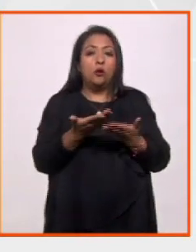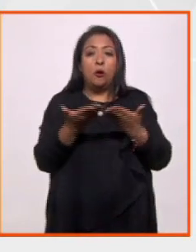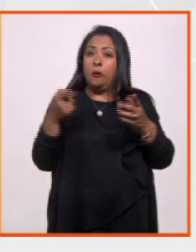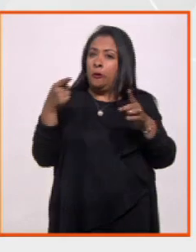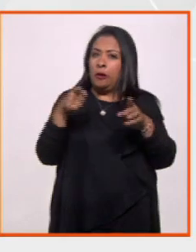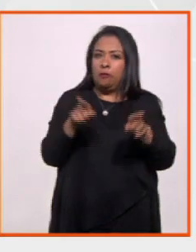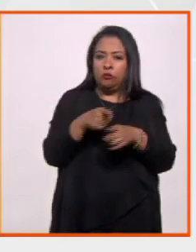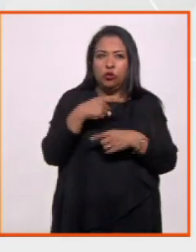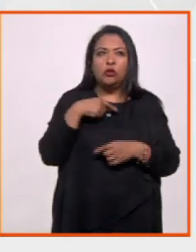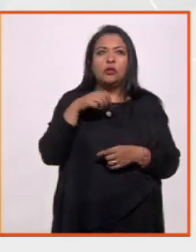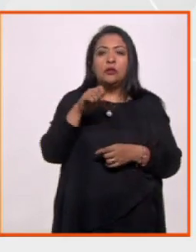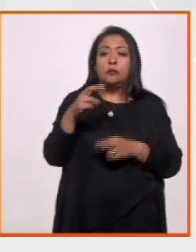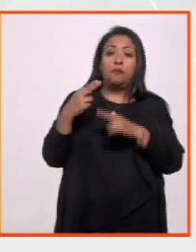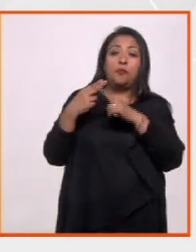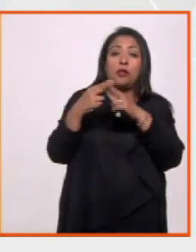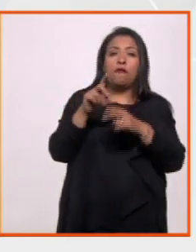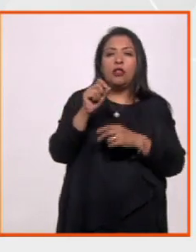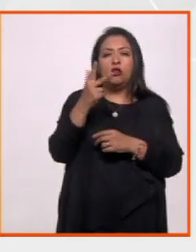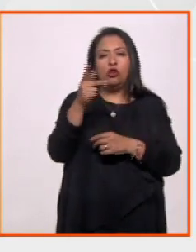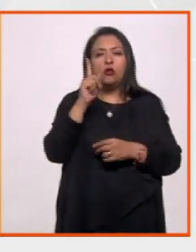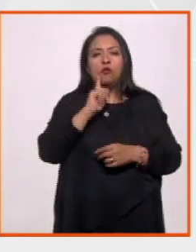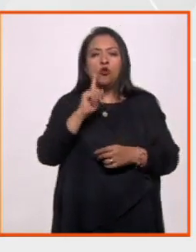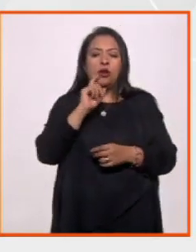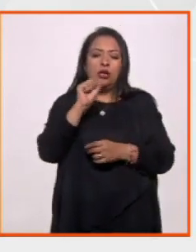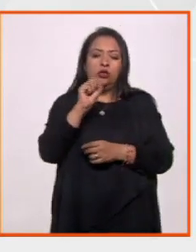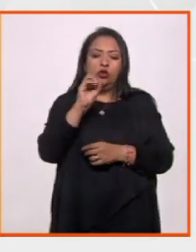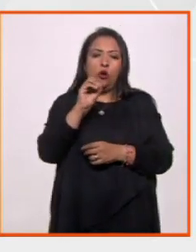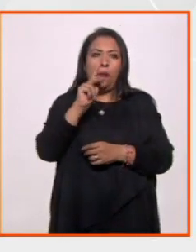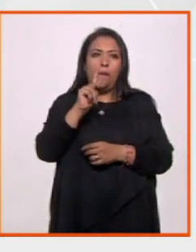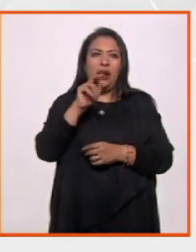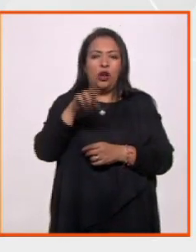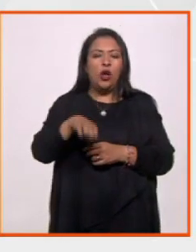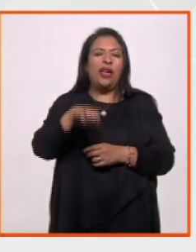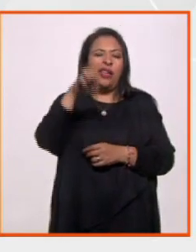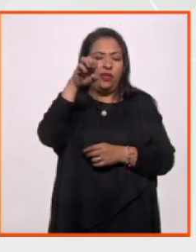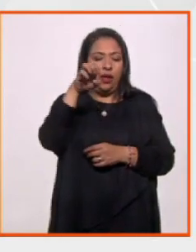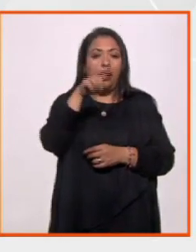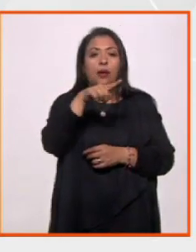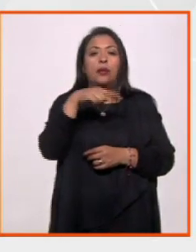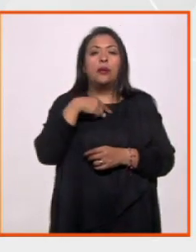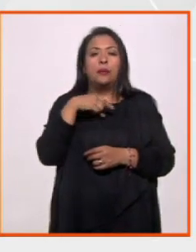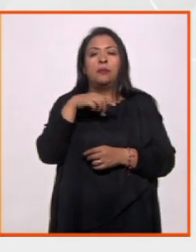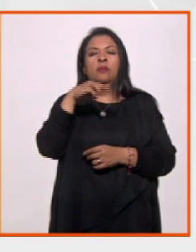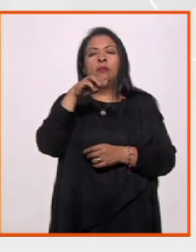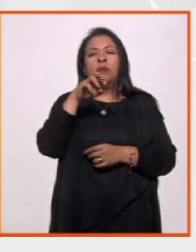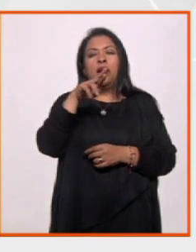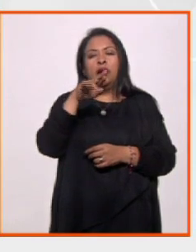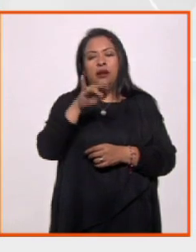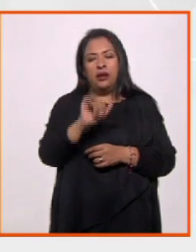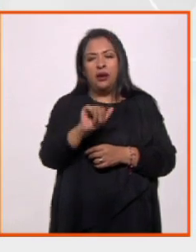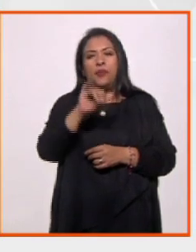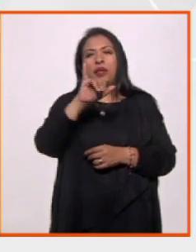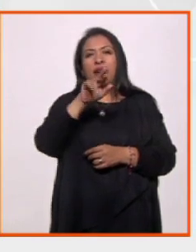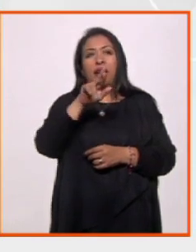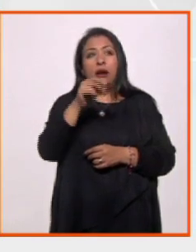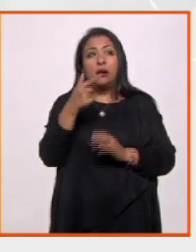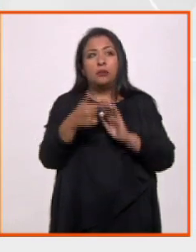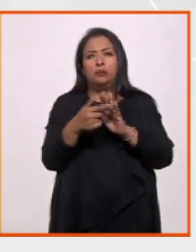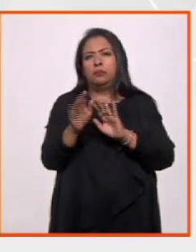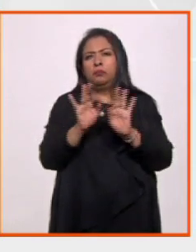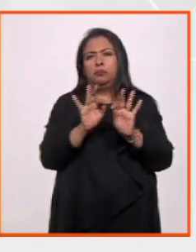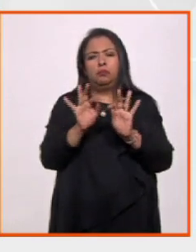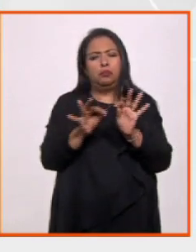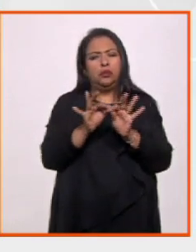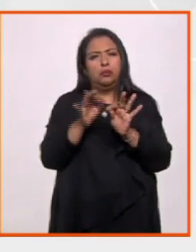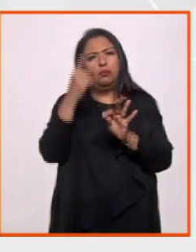Así es. A sus 28 años la soprano Mije María Reina alista el lanzamiento de